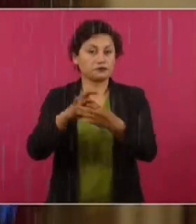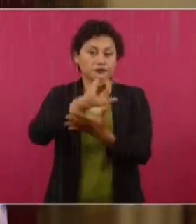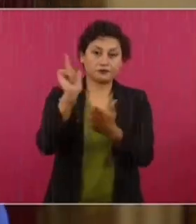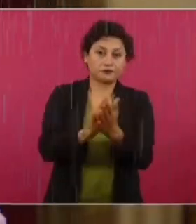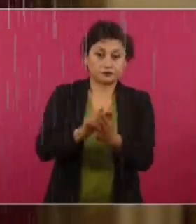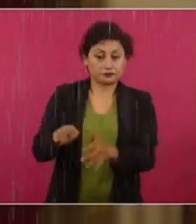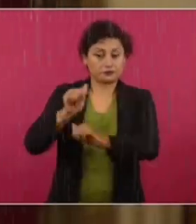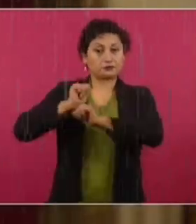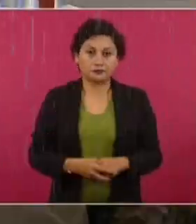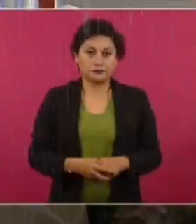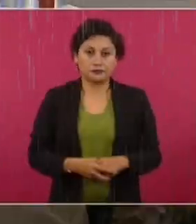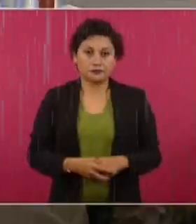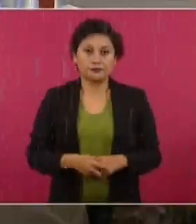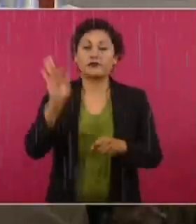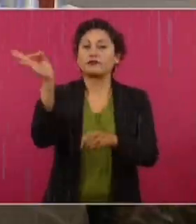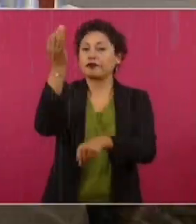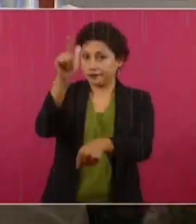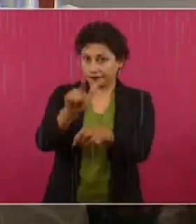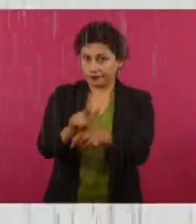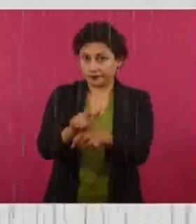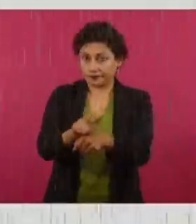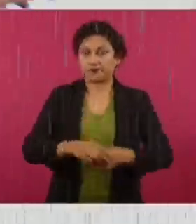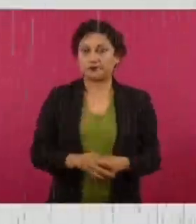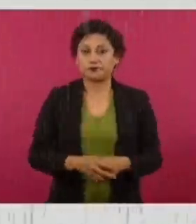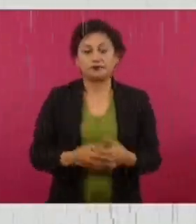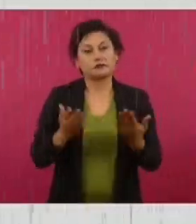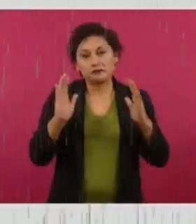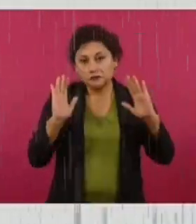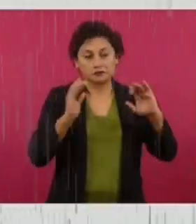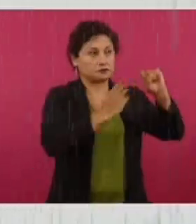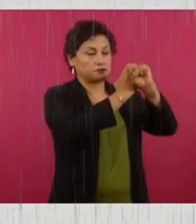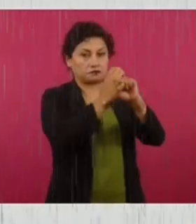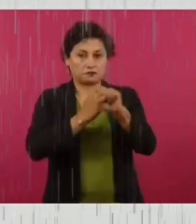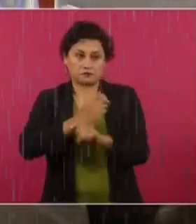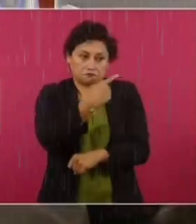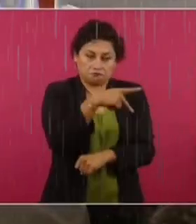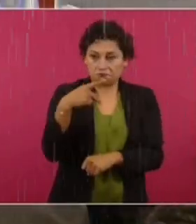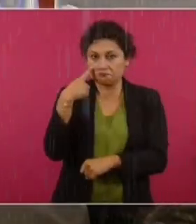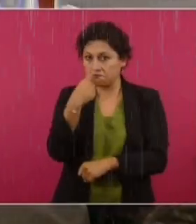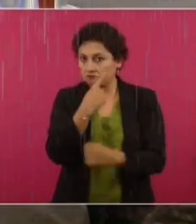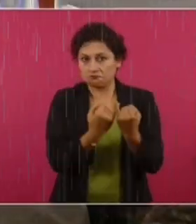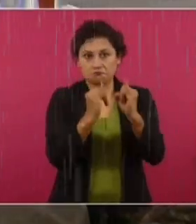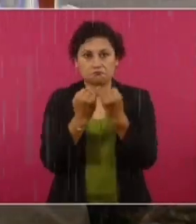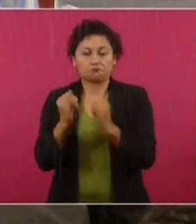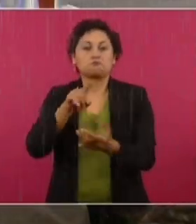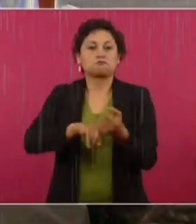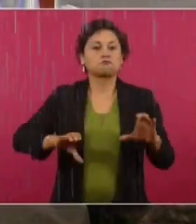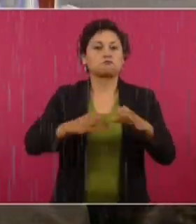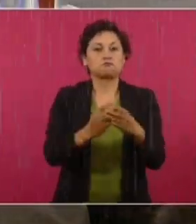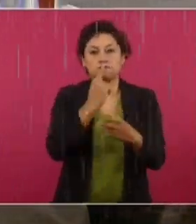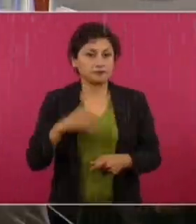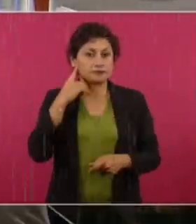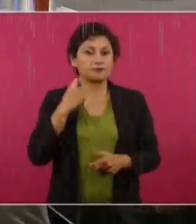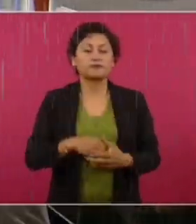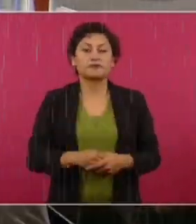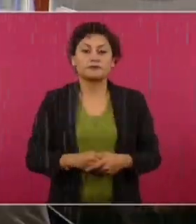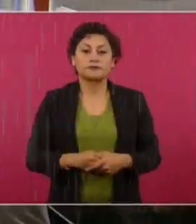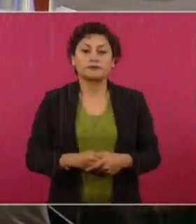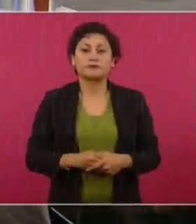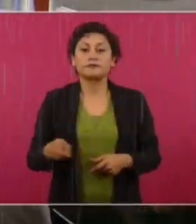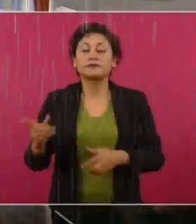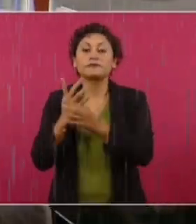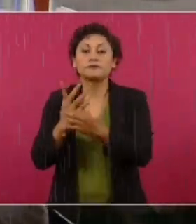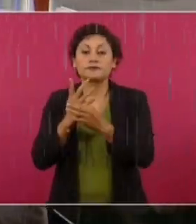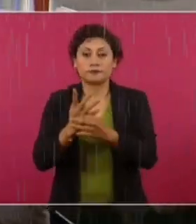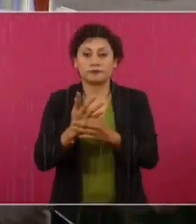encargada de la seguridad pública. Federal. Los estados son soberanos, tienen sus policías estatales, los municipios lo mismo. Se